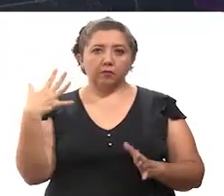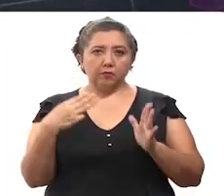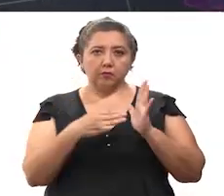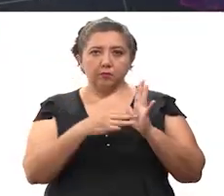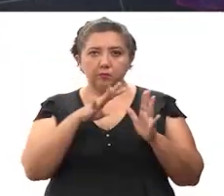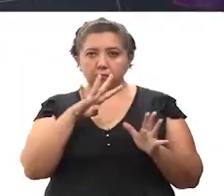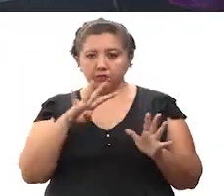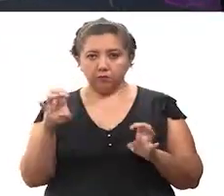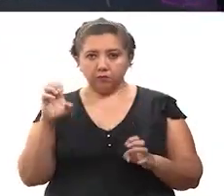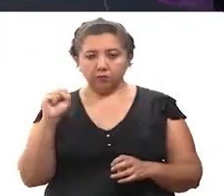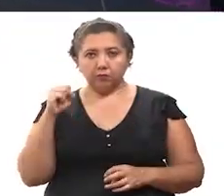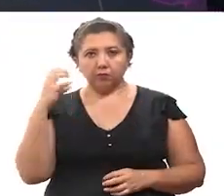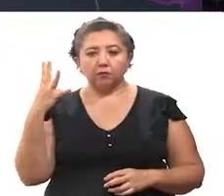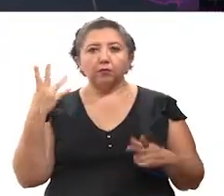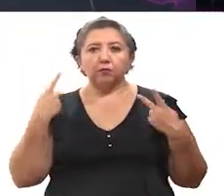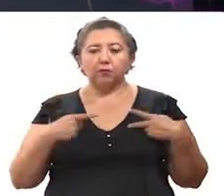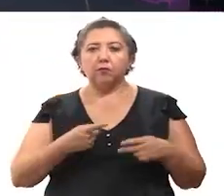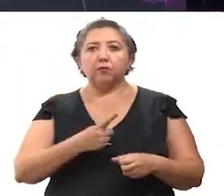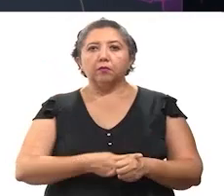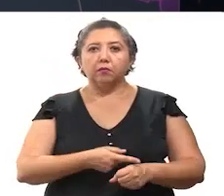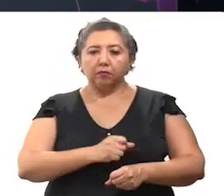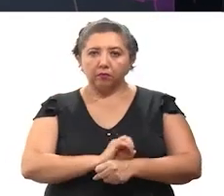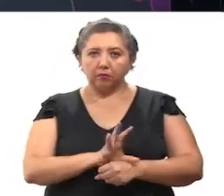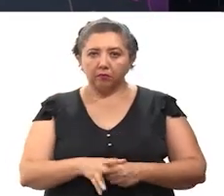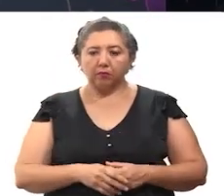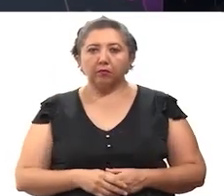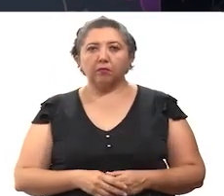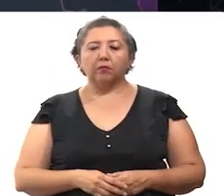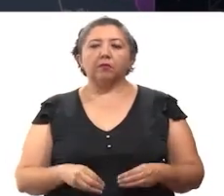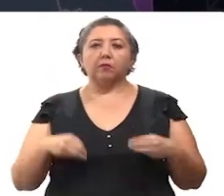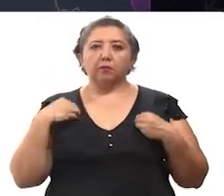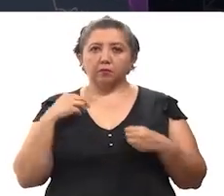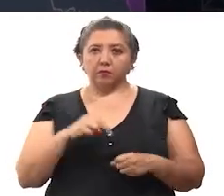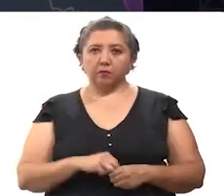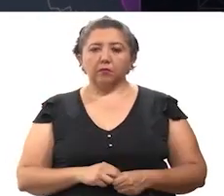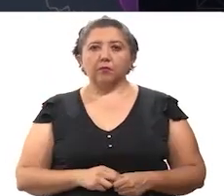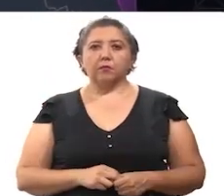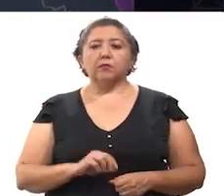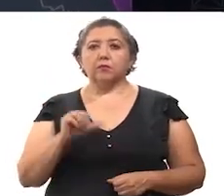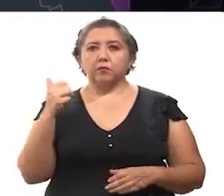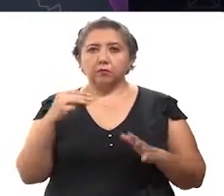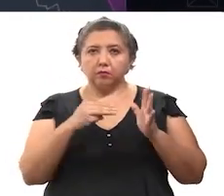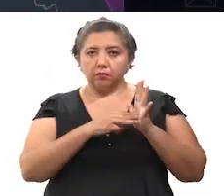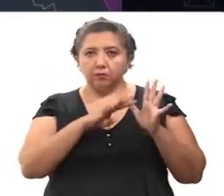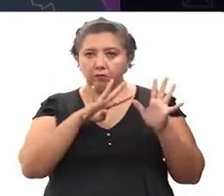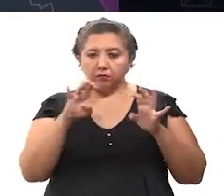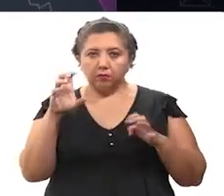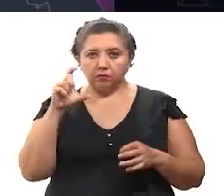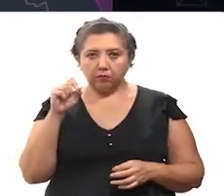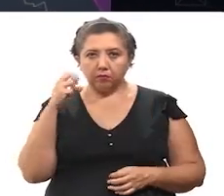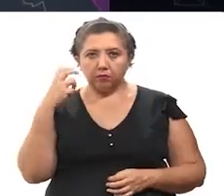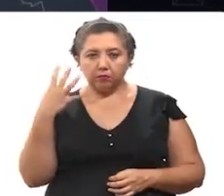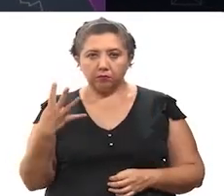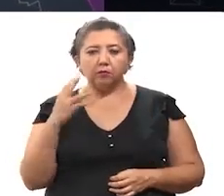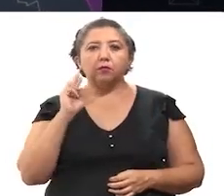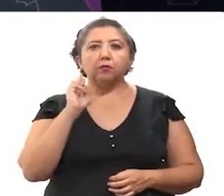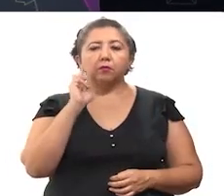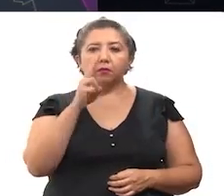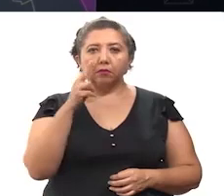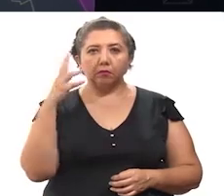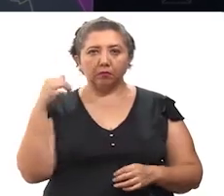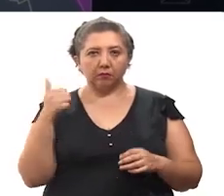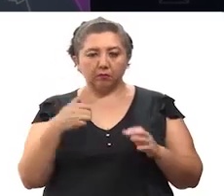,964 personas contagiadas de coronavirus, que viven en 11,924 en la zona norte,